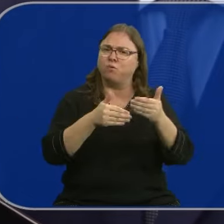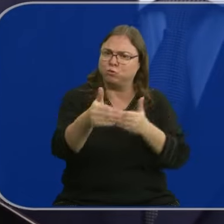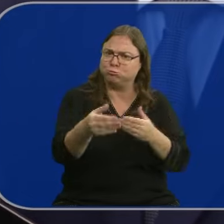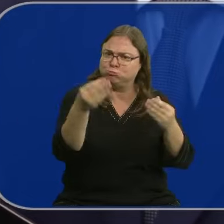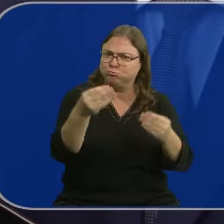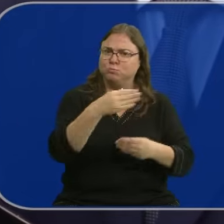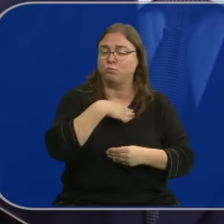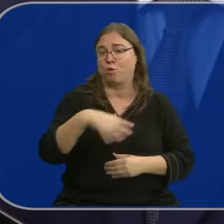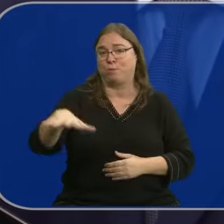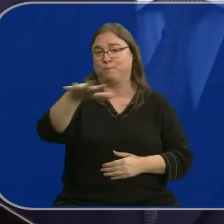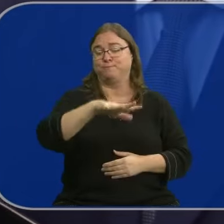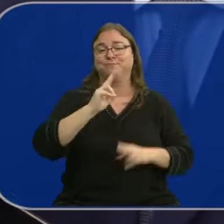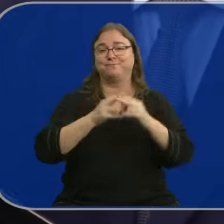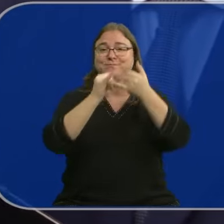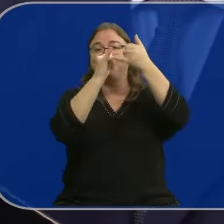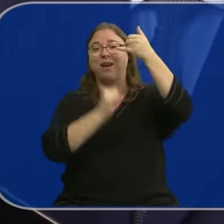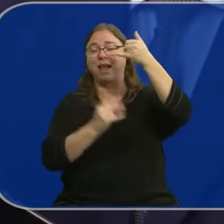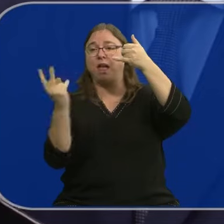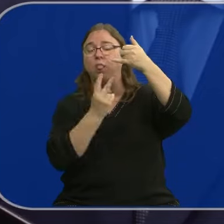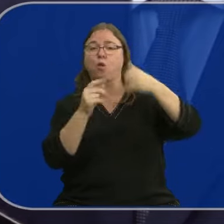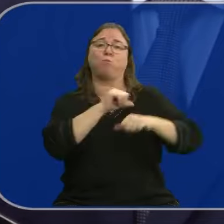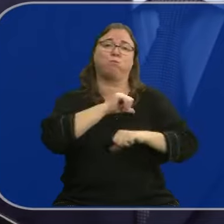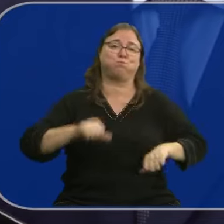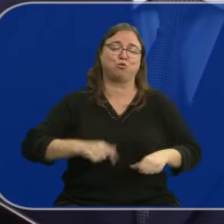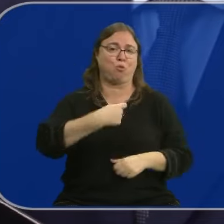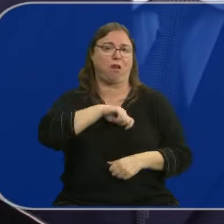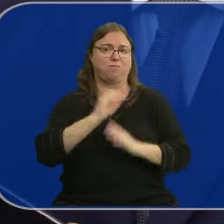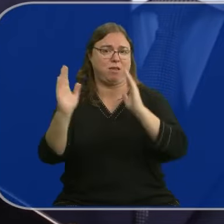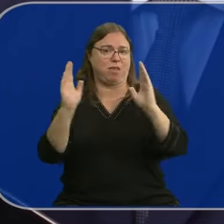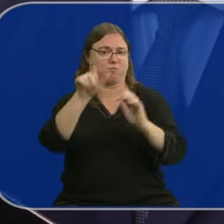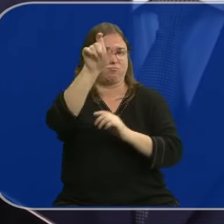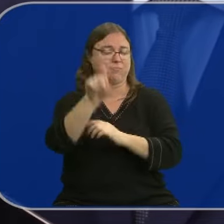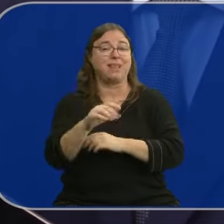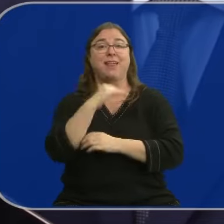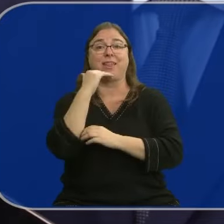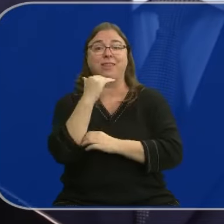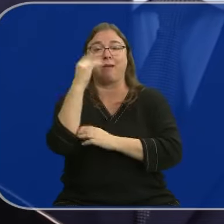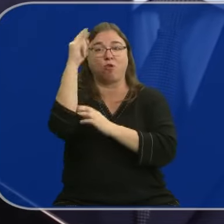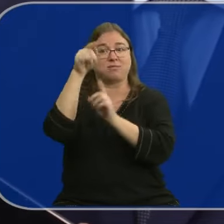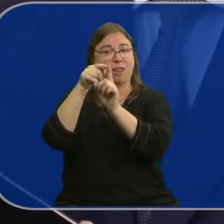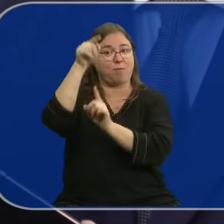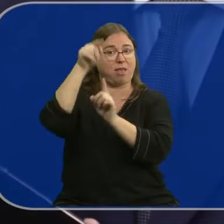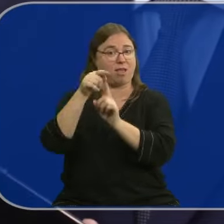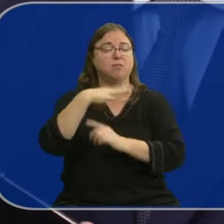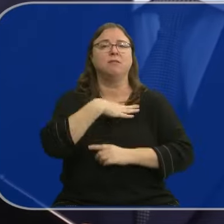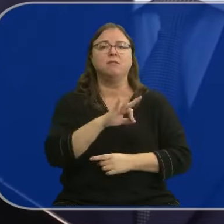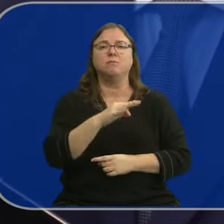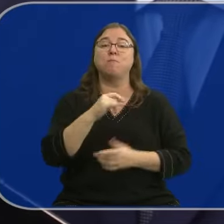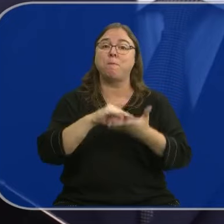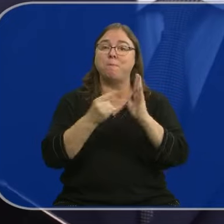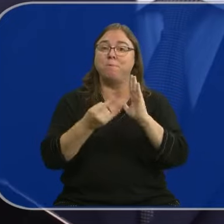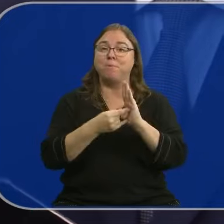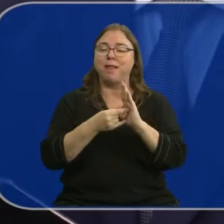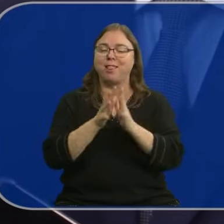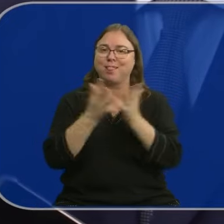como es la raya entre los dos estados, específicamente en lo que es Zamora y Salamanca, pues con este